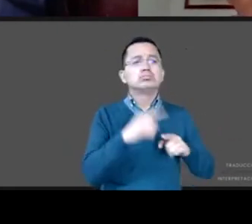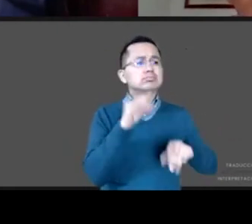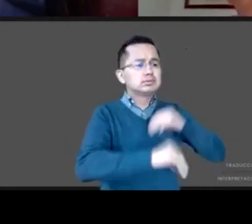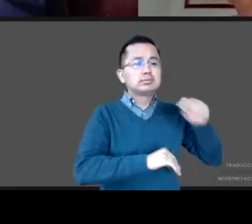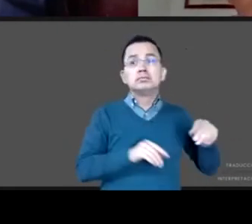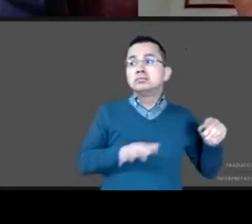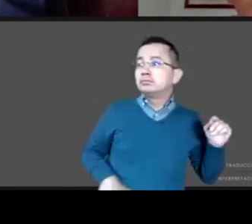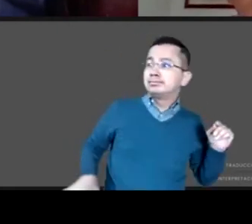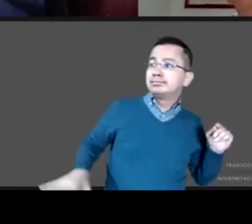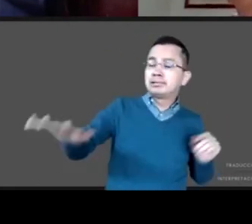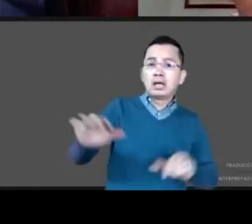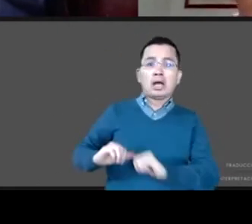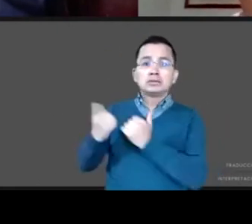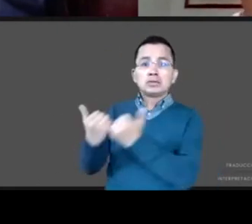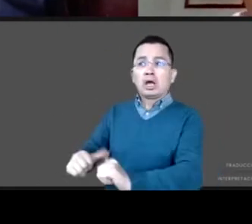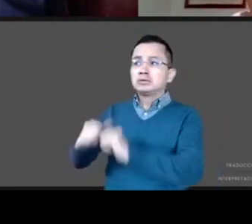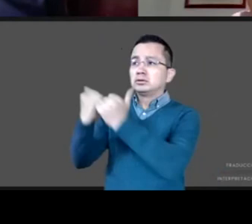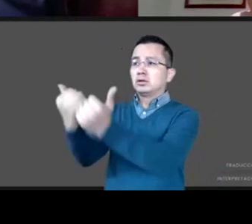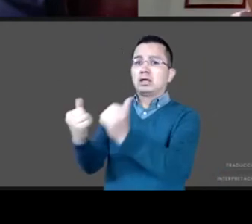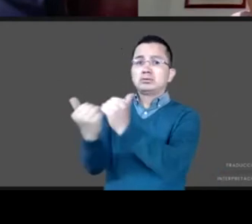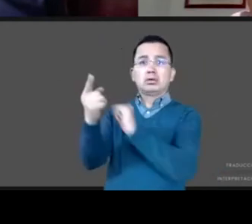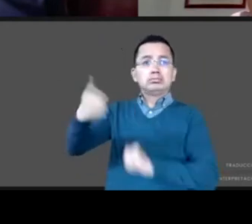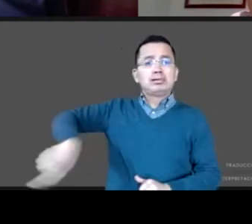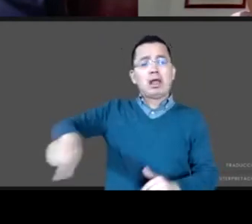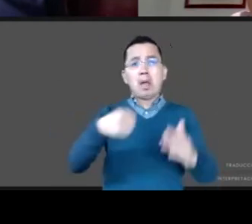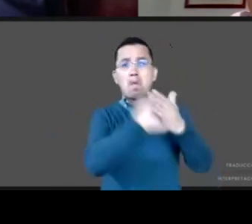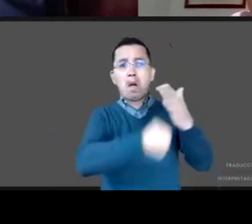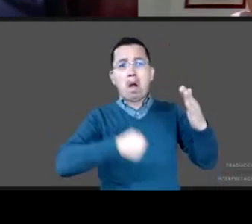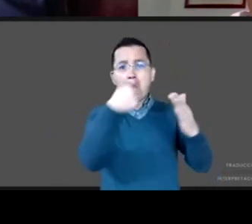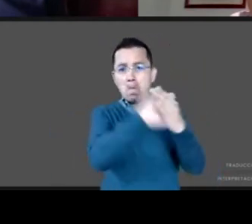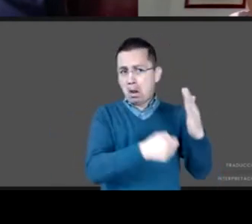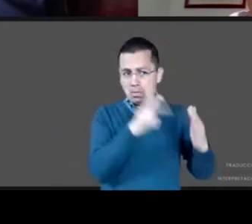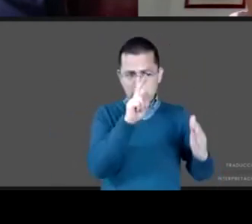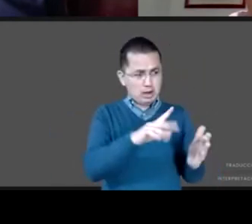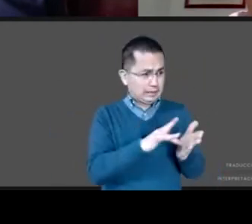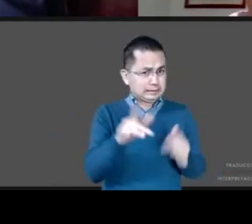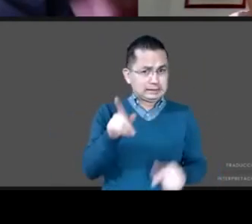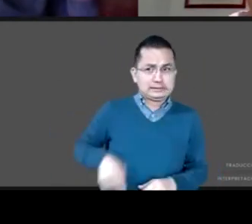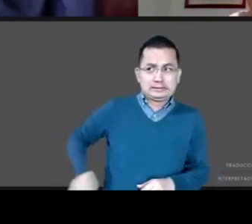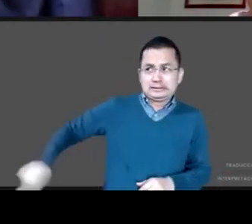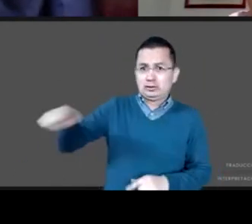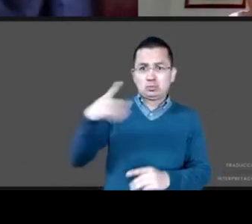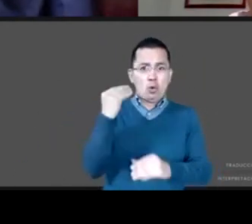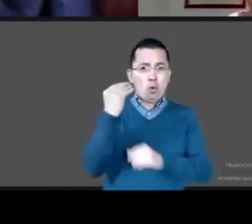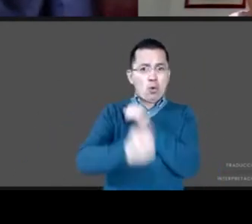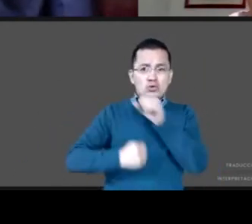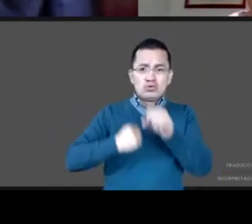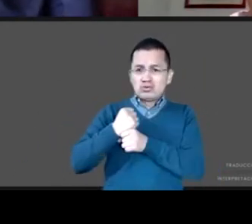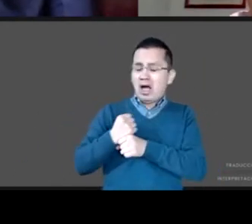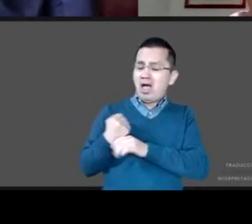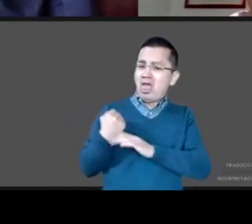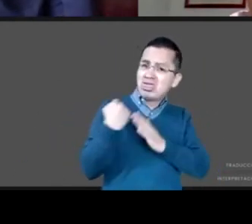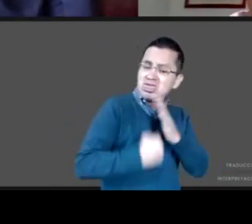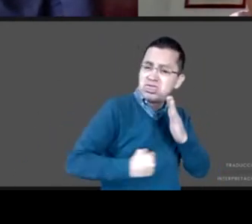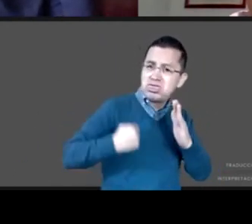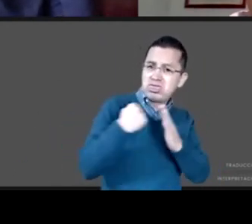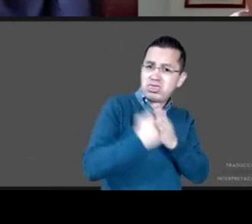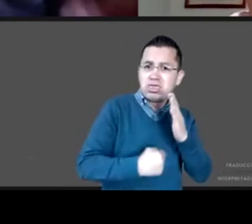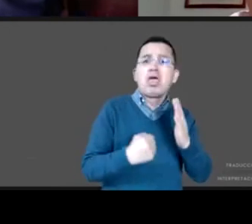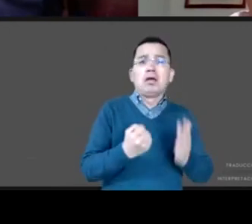es la ocurrencia de ningún gobierno. Fue una gran lucha de muchos años que partía de una realidad.